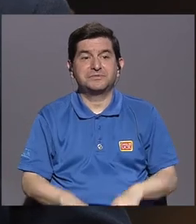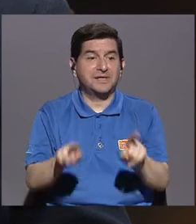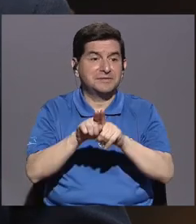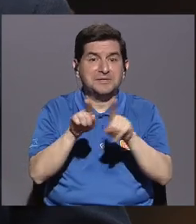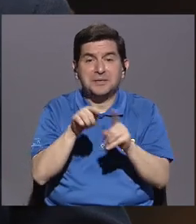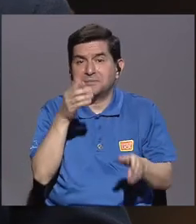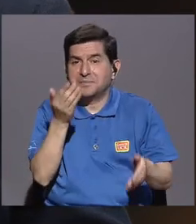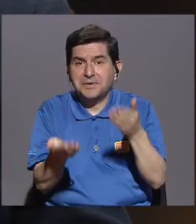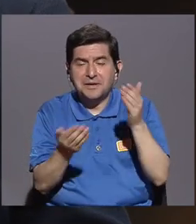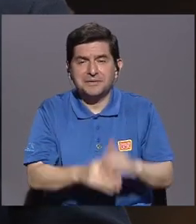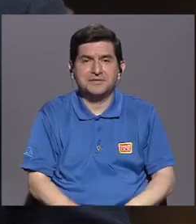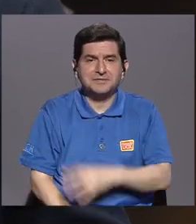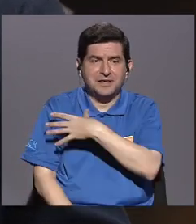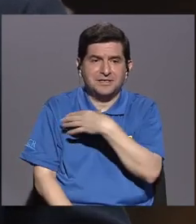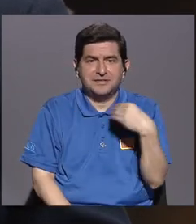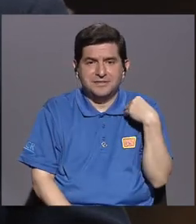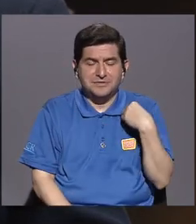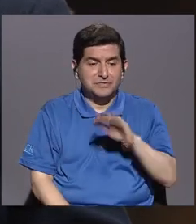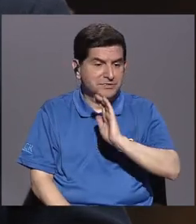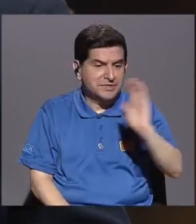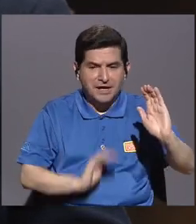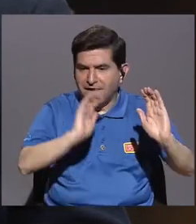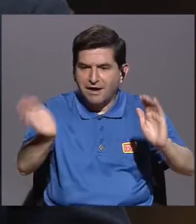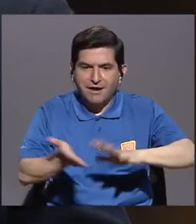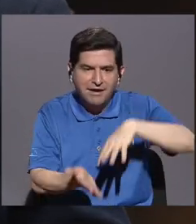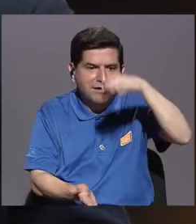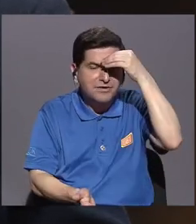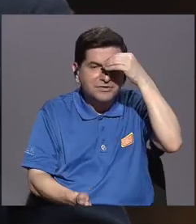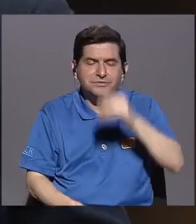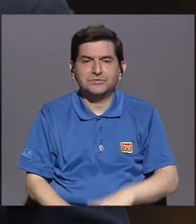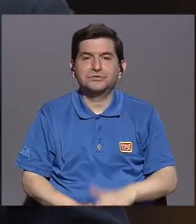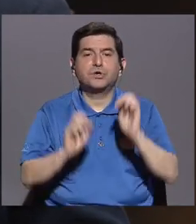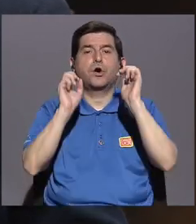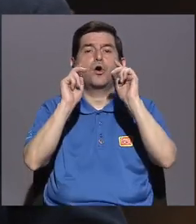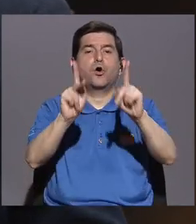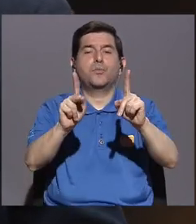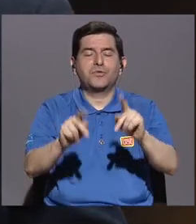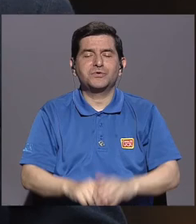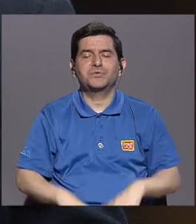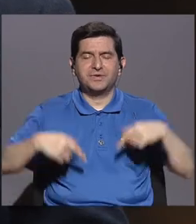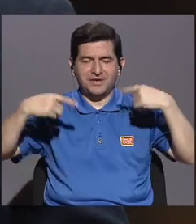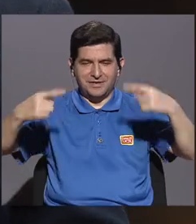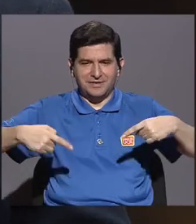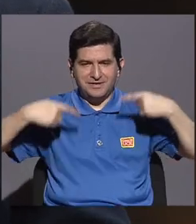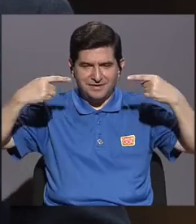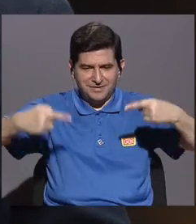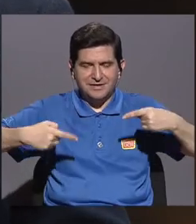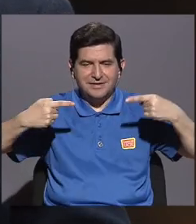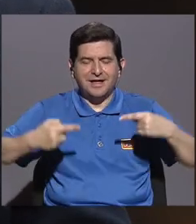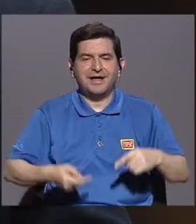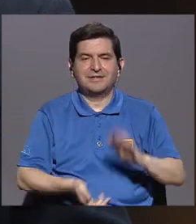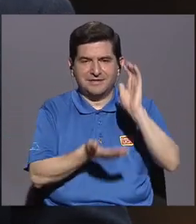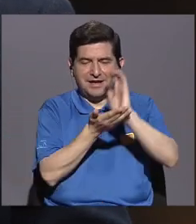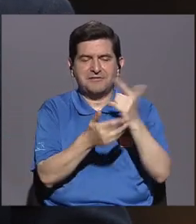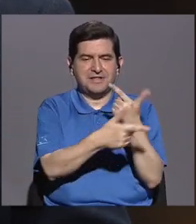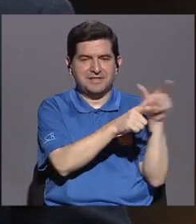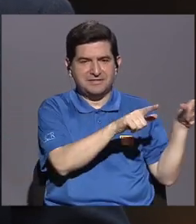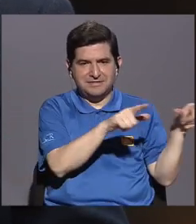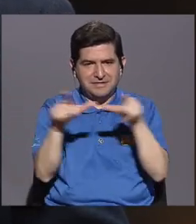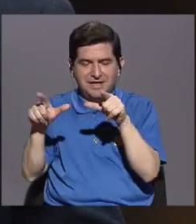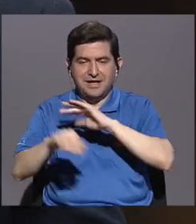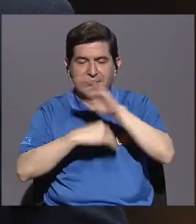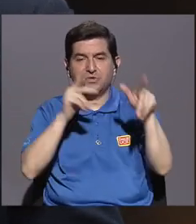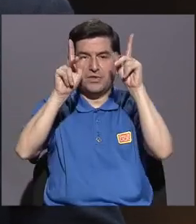porque la niñez aprenda, pues las puertas y las ruedas de la Carretica siempre van a estar dispuestas para que cualquier